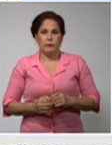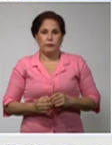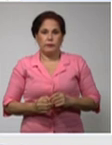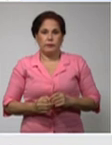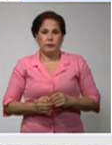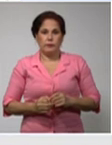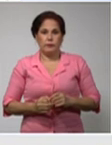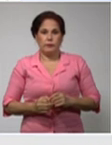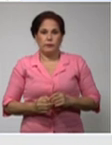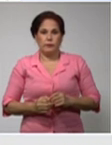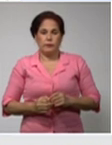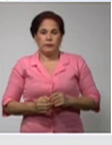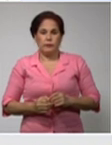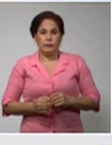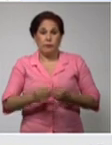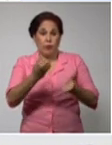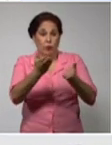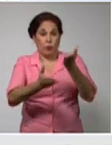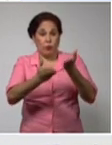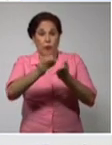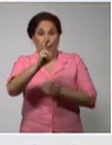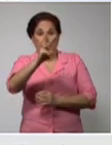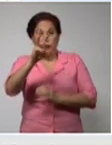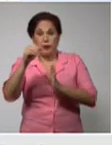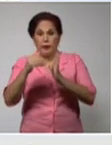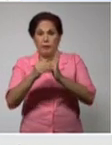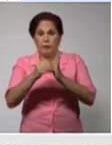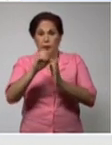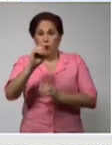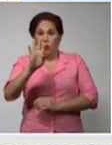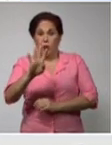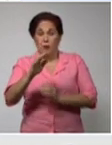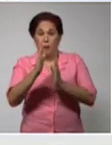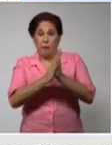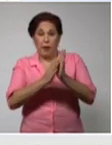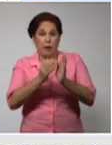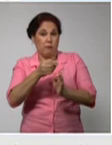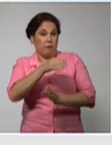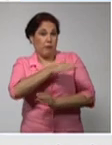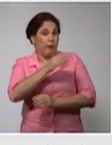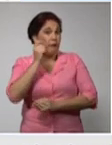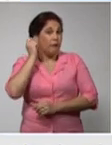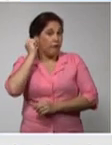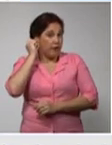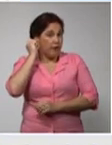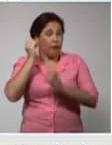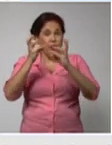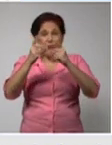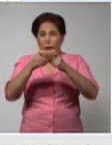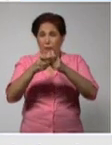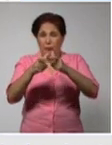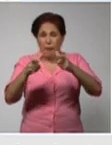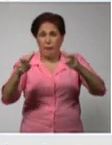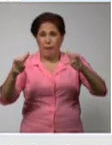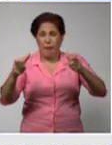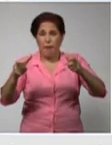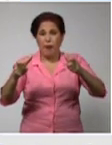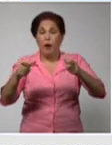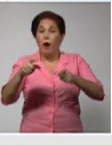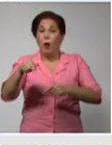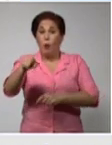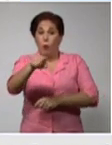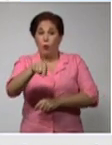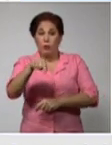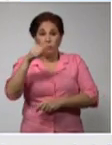que comparado con los 23,004 del mes de febrero que fue la cifra mayor ustedes se dan